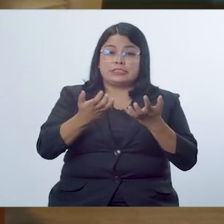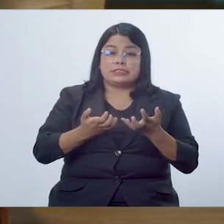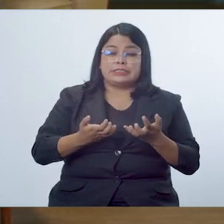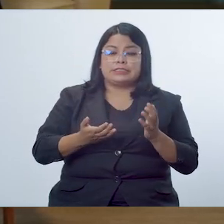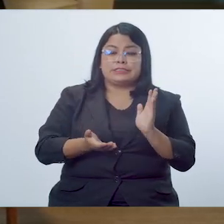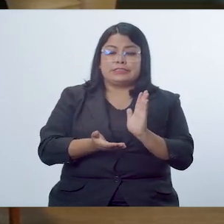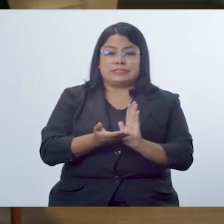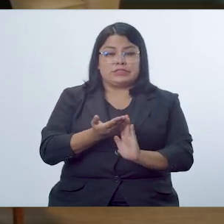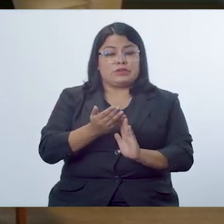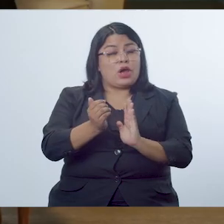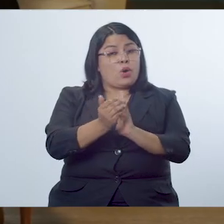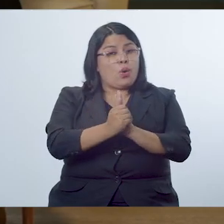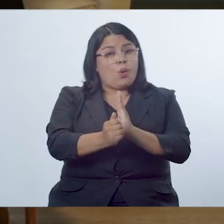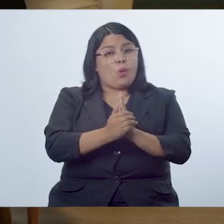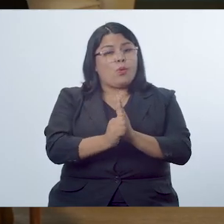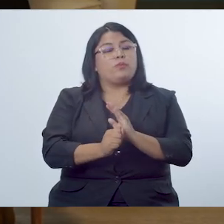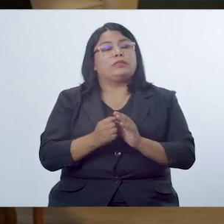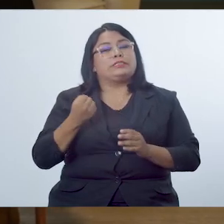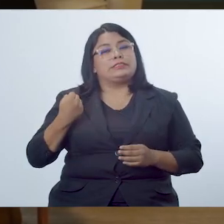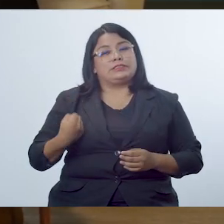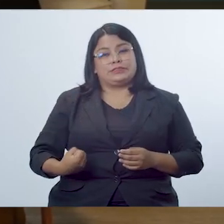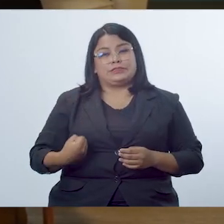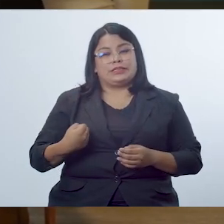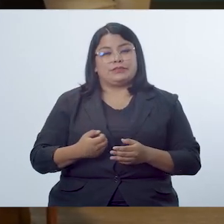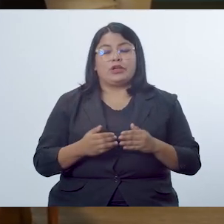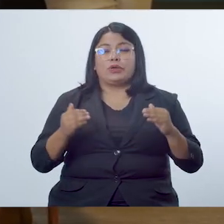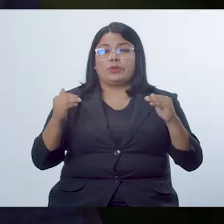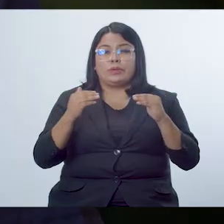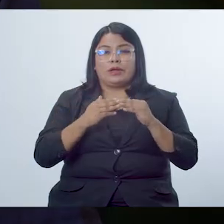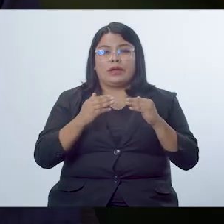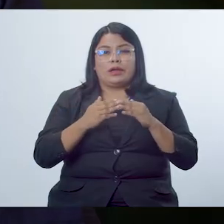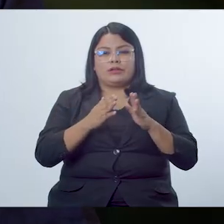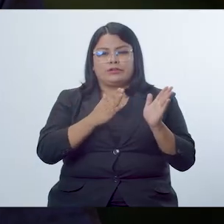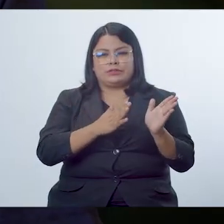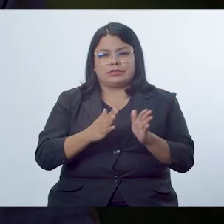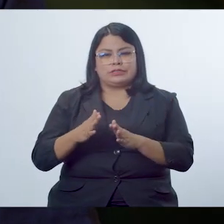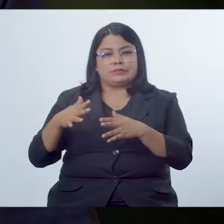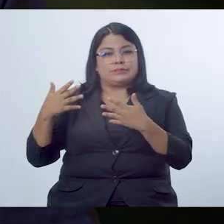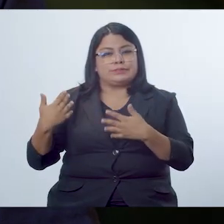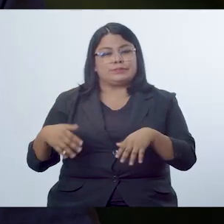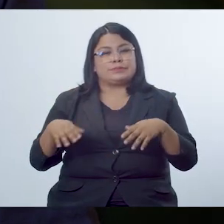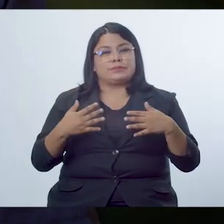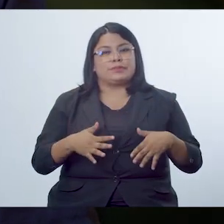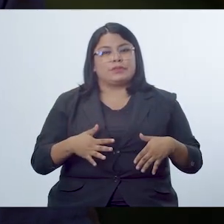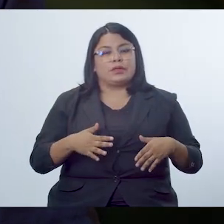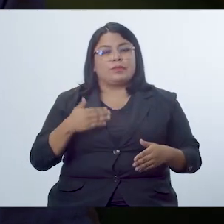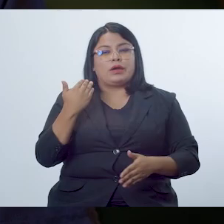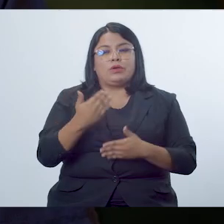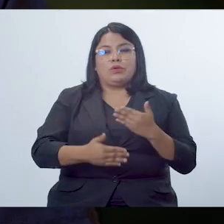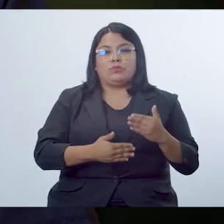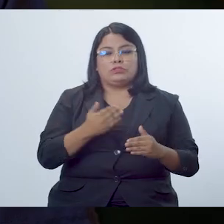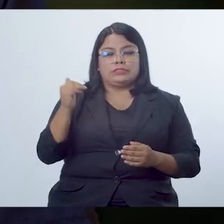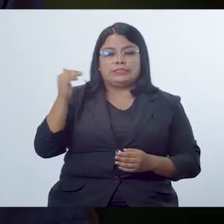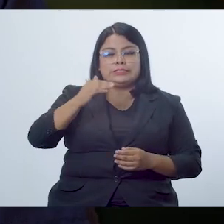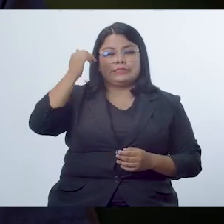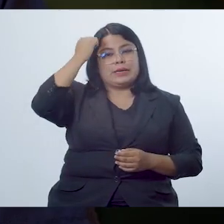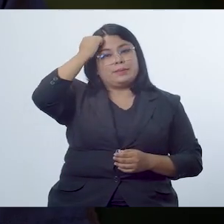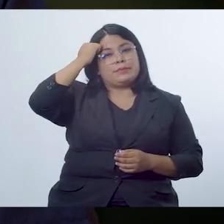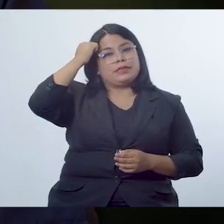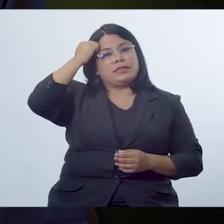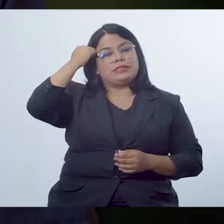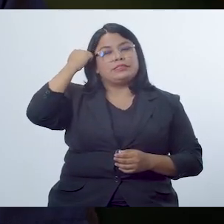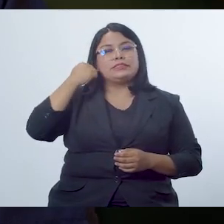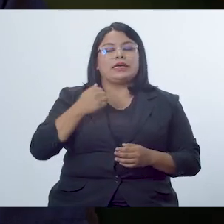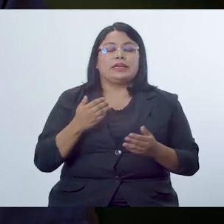precisamente desarrollar esas competencias en el estudiantado además organizar las actividades para los procesos de